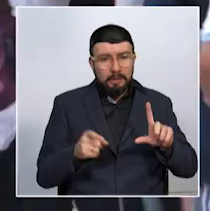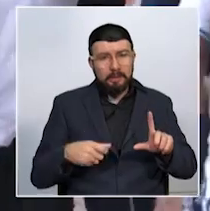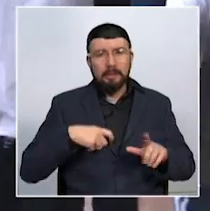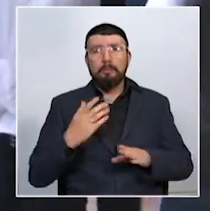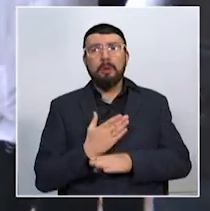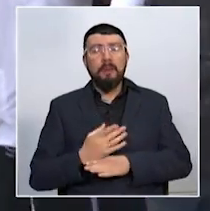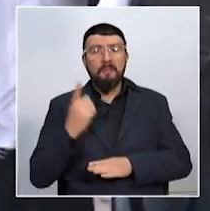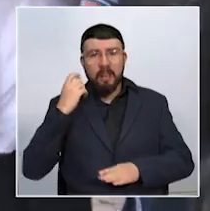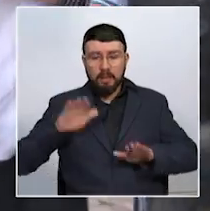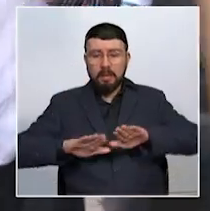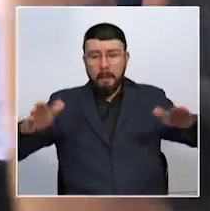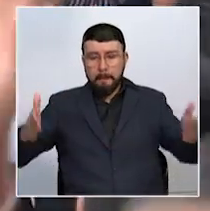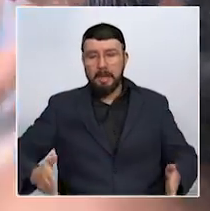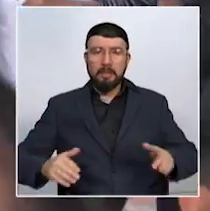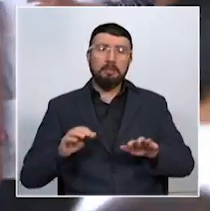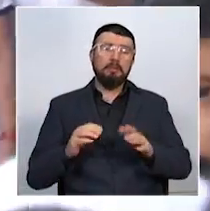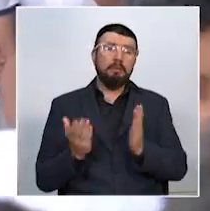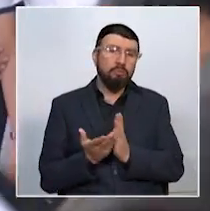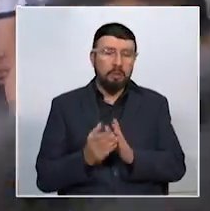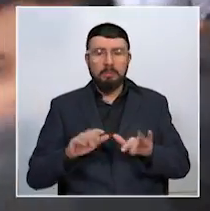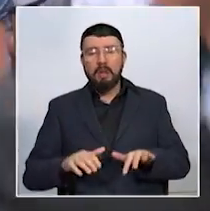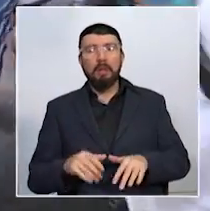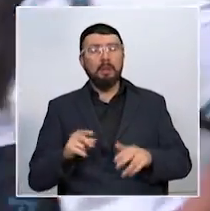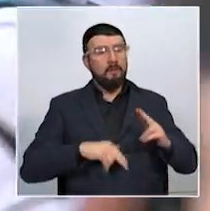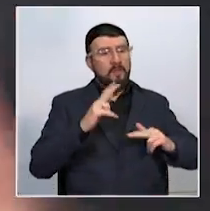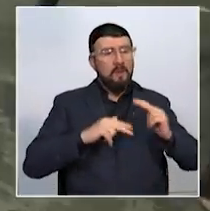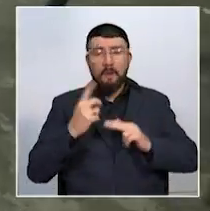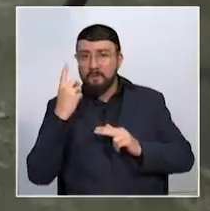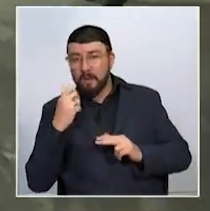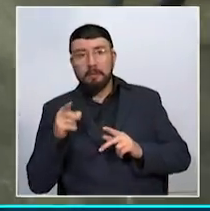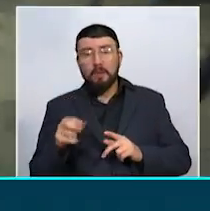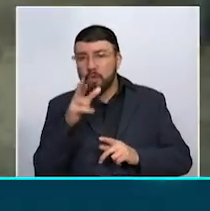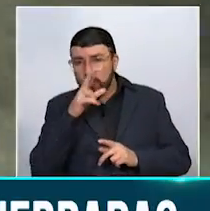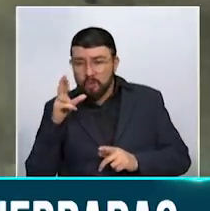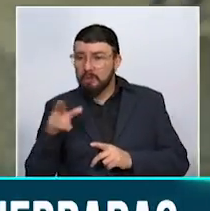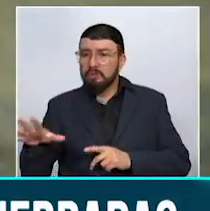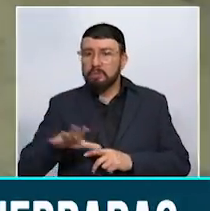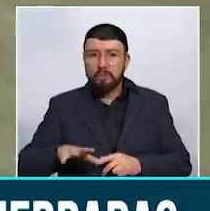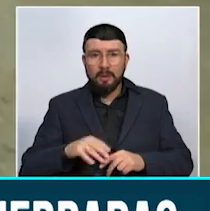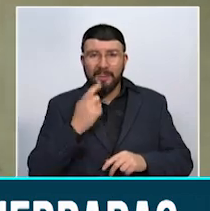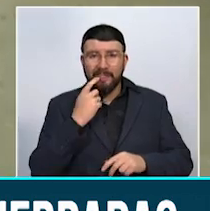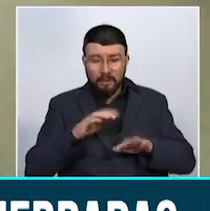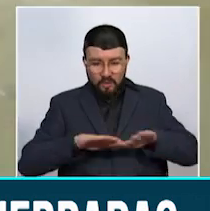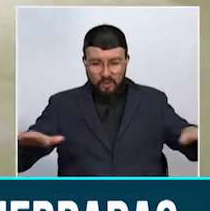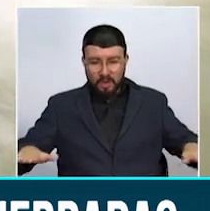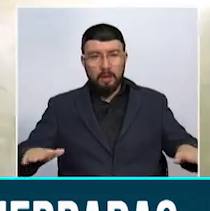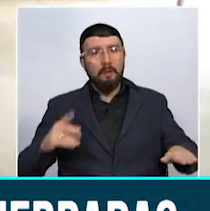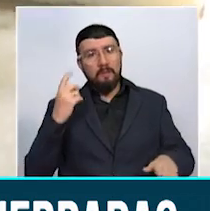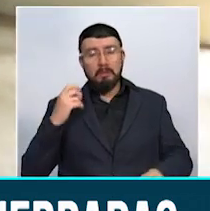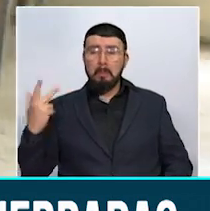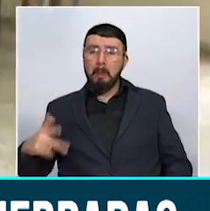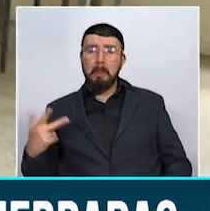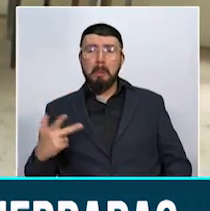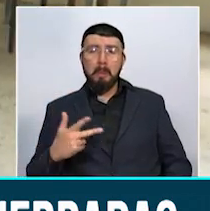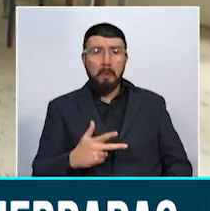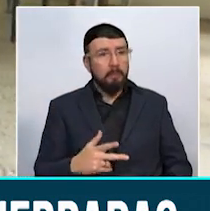pupitres, falta de mantenimiento en sedes de zonas rurales, pisos de cemento y hasta insuficiente transporte escolar.